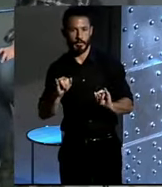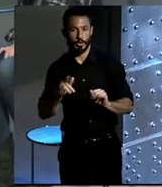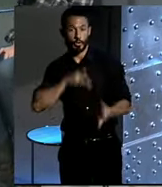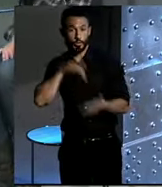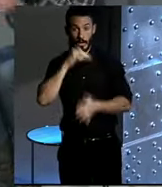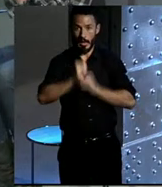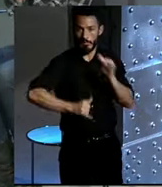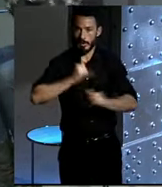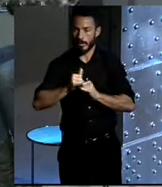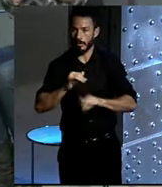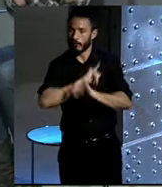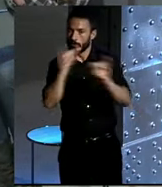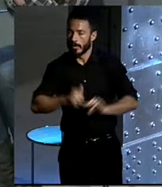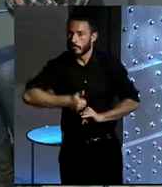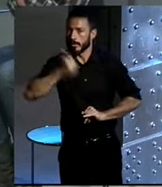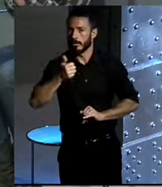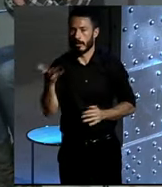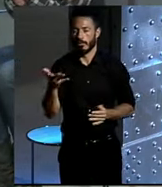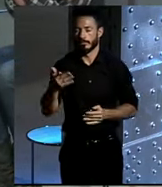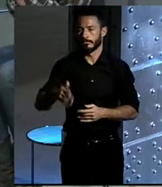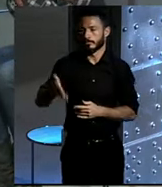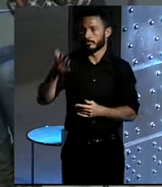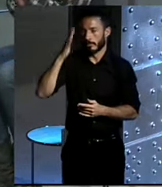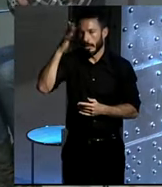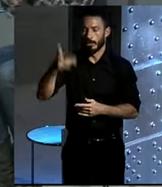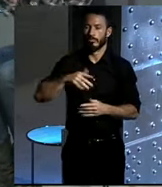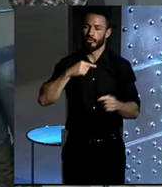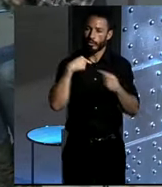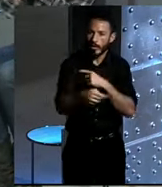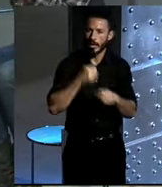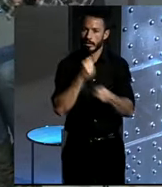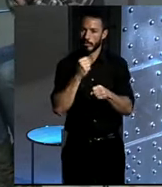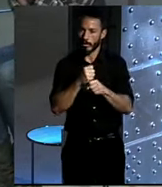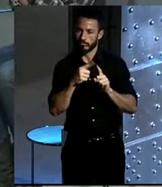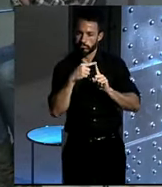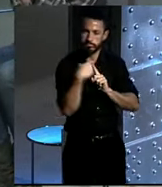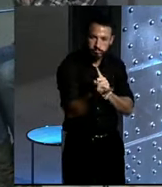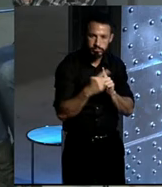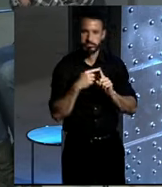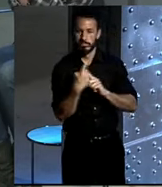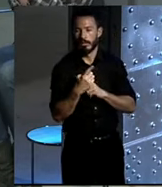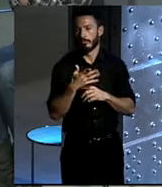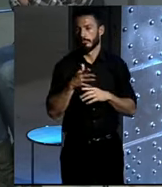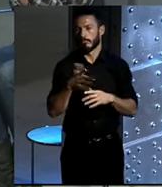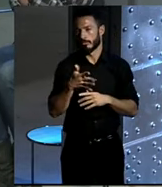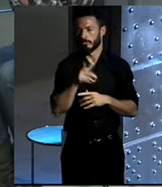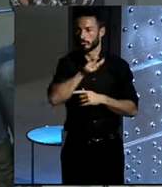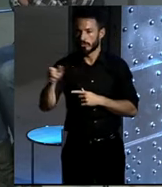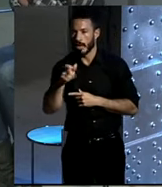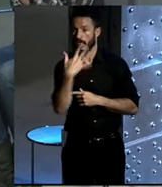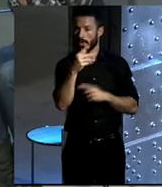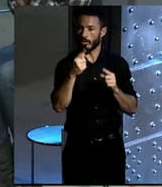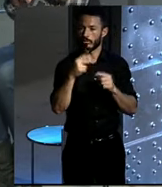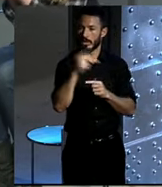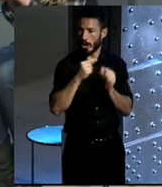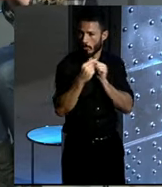hablando de lo que te pasa cuando vas todos los días al trabajo, ¿sabes? Casi todo el mundo se mueve en trayectos de 5 kilómetros, incluso si te mueves en trayectos más